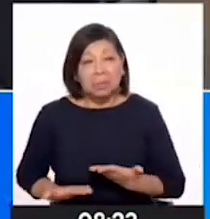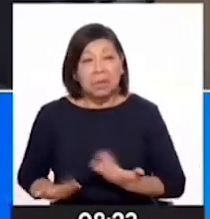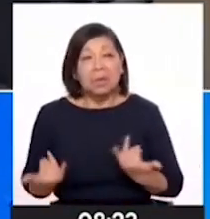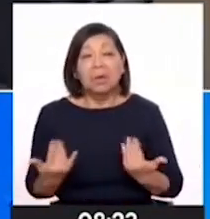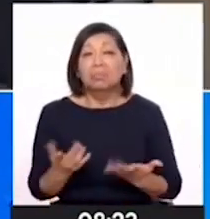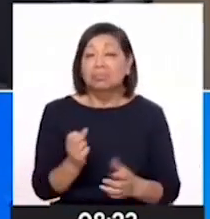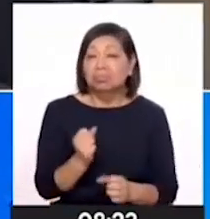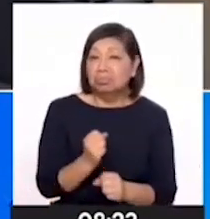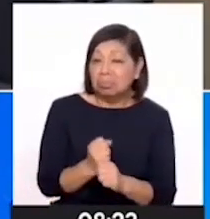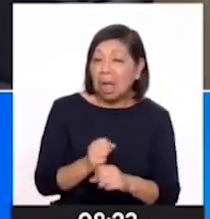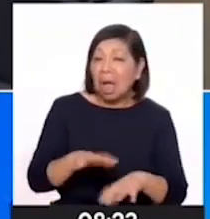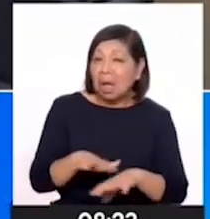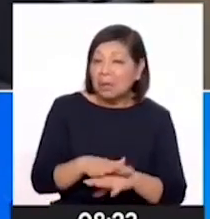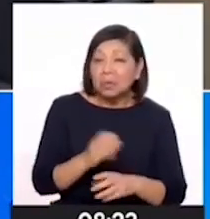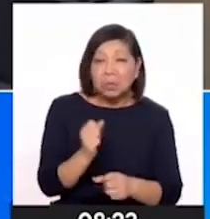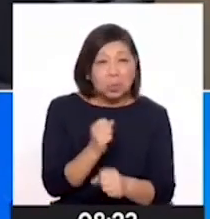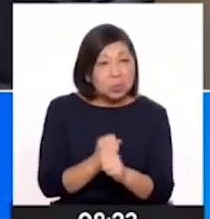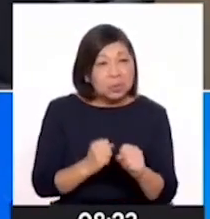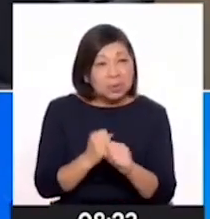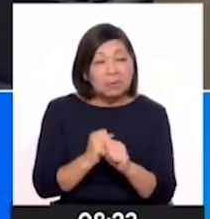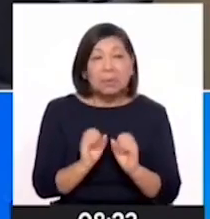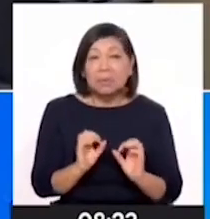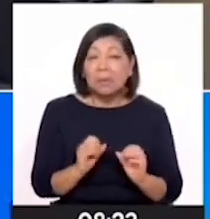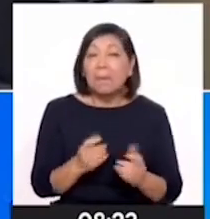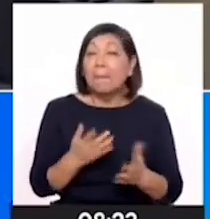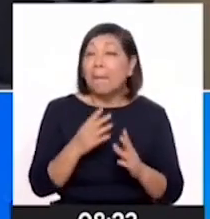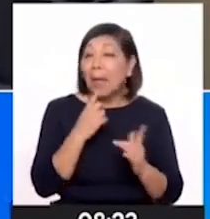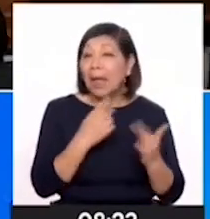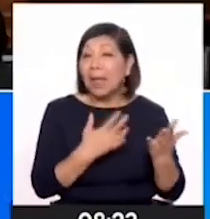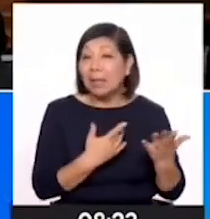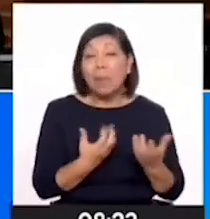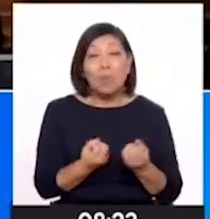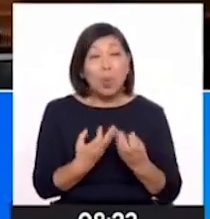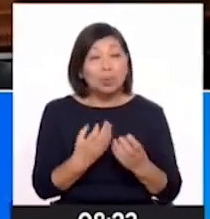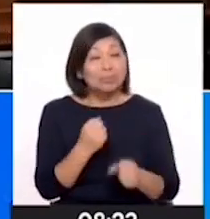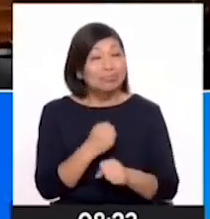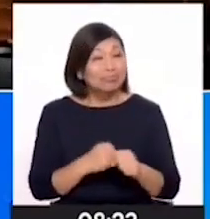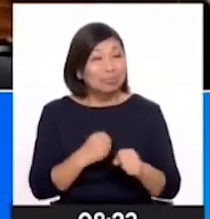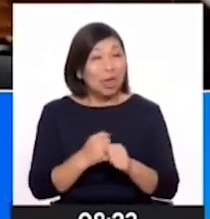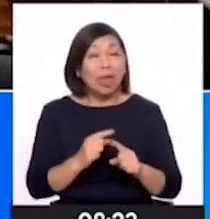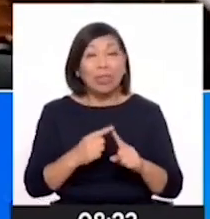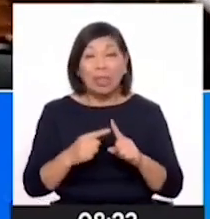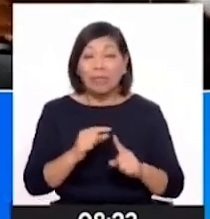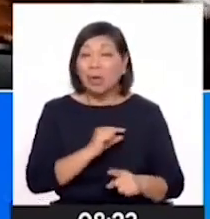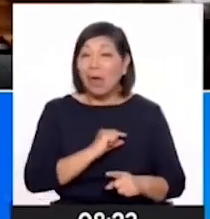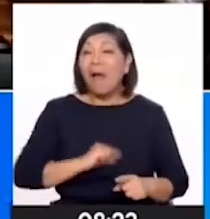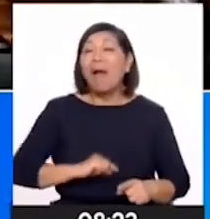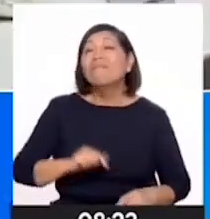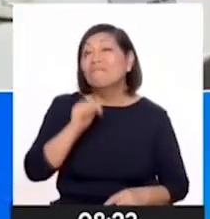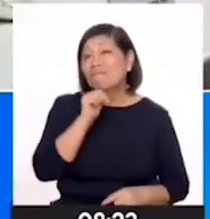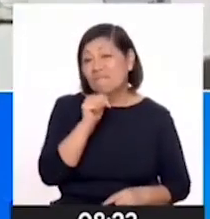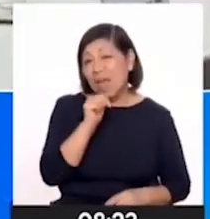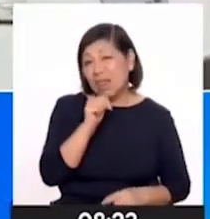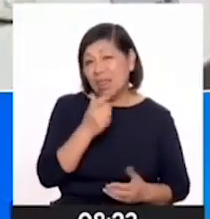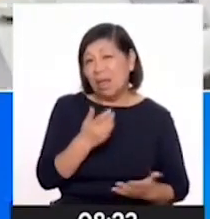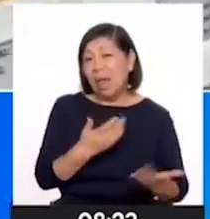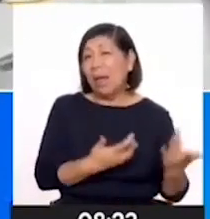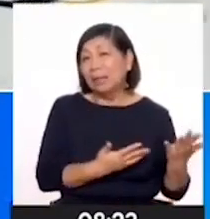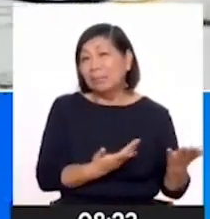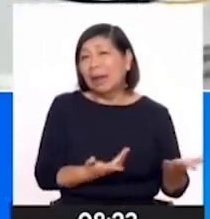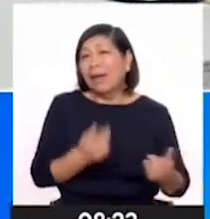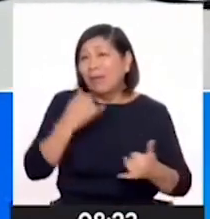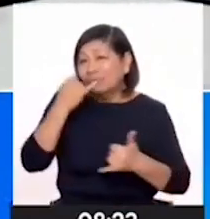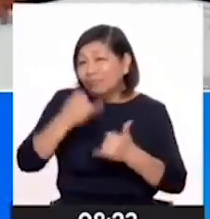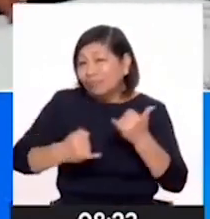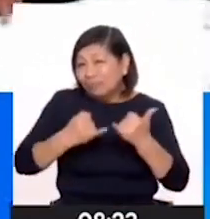destrabar y ejecutar las obras que están pendientes. Hay muchas obras en diversos gobiernos regionales que están ahí esperando